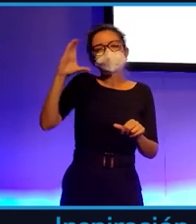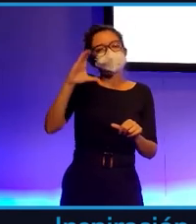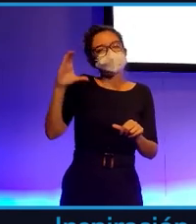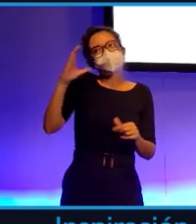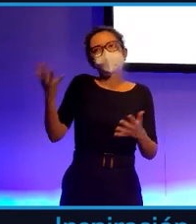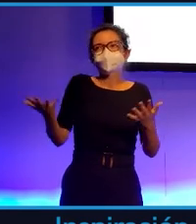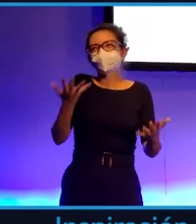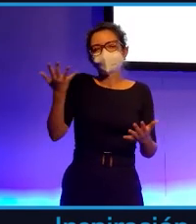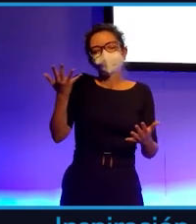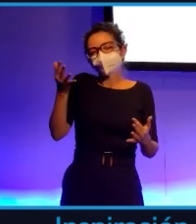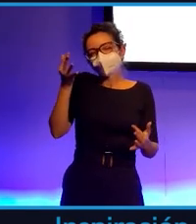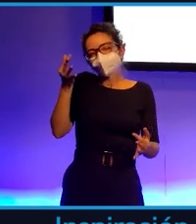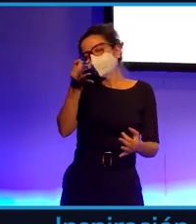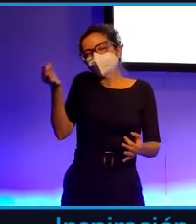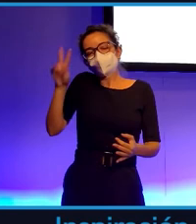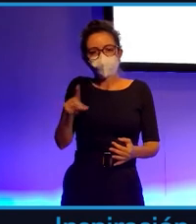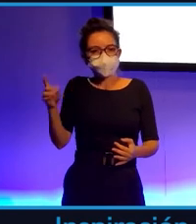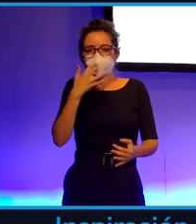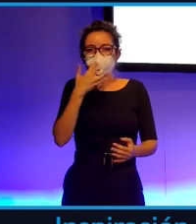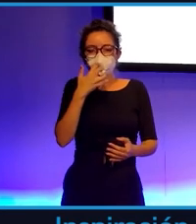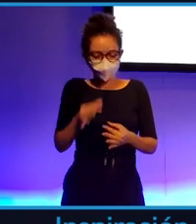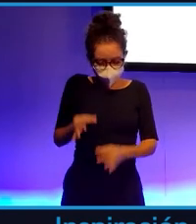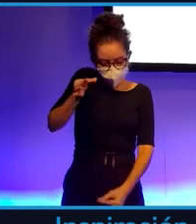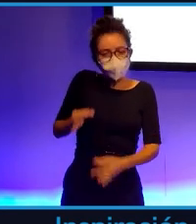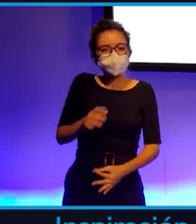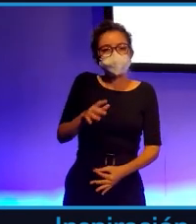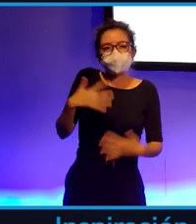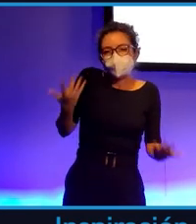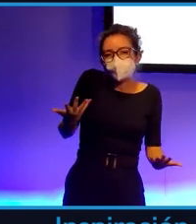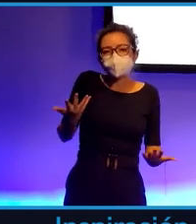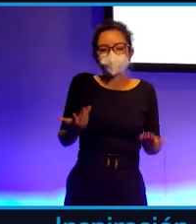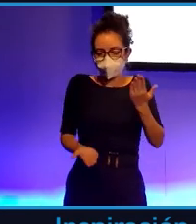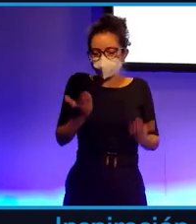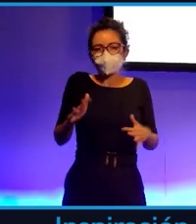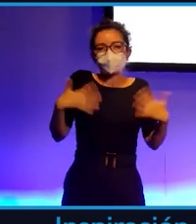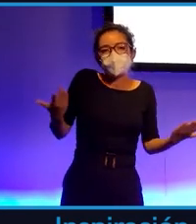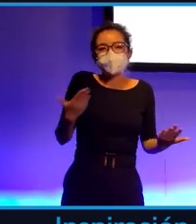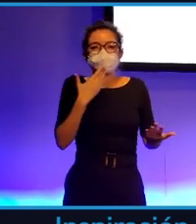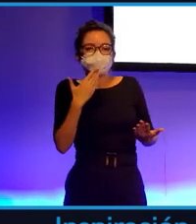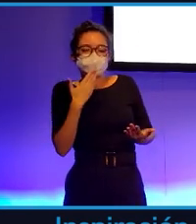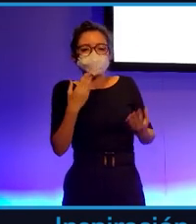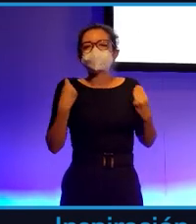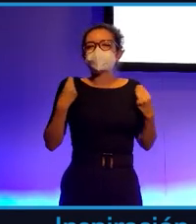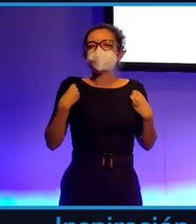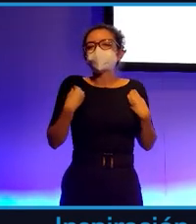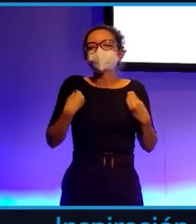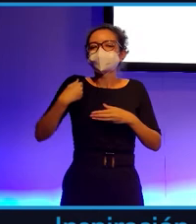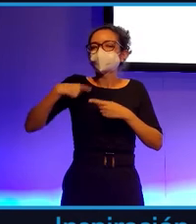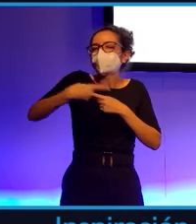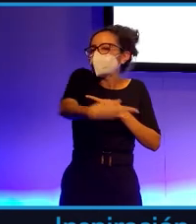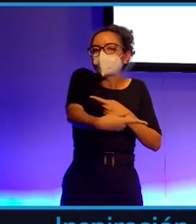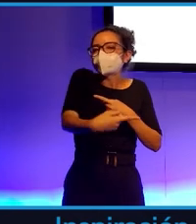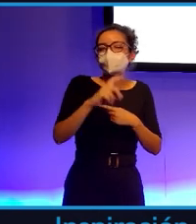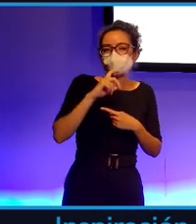exacta. Se basaba en cuánto medía, en cuánto pesaba, en mi edad, en mi estilo de vida. Y gracias